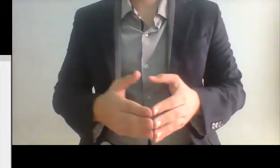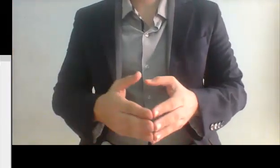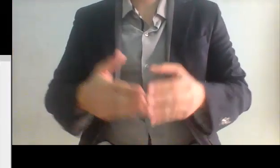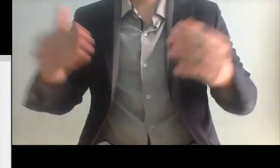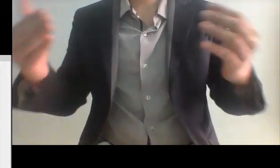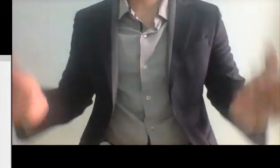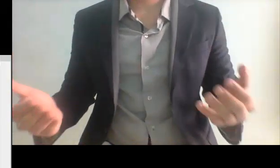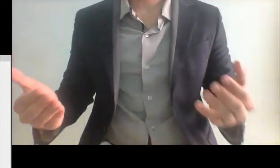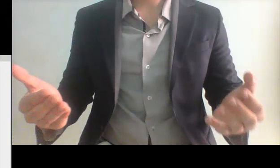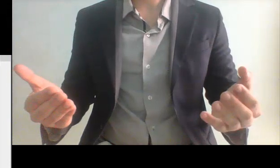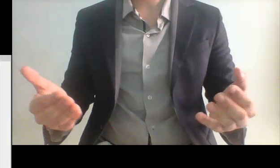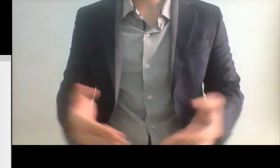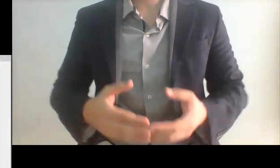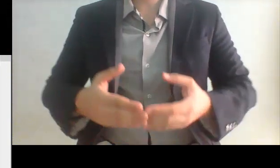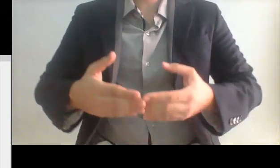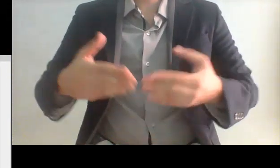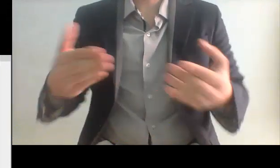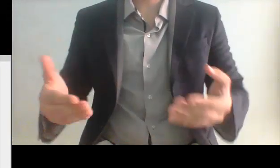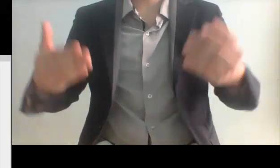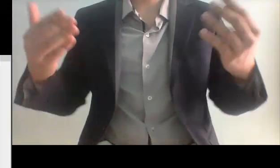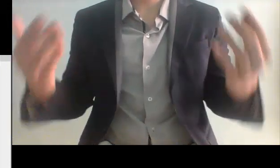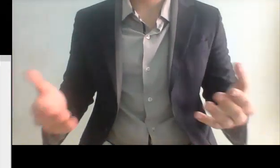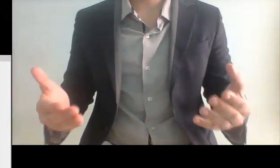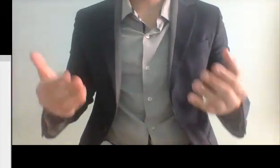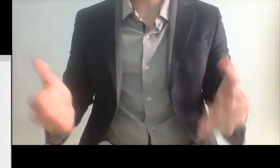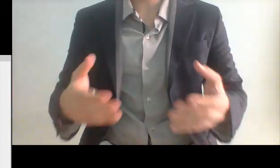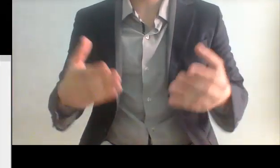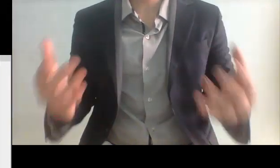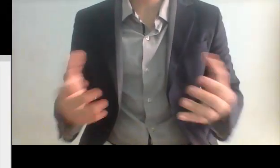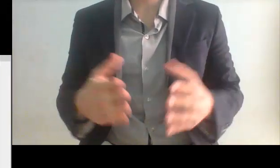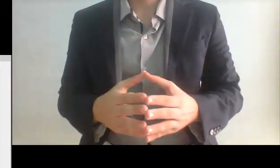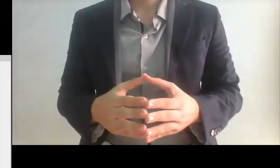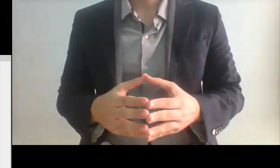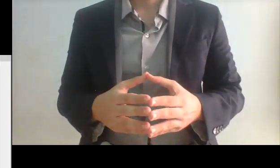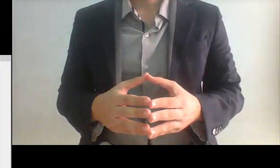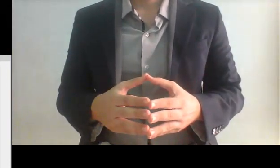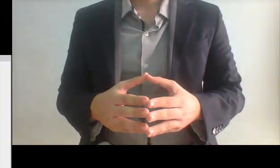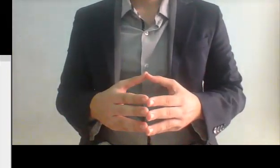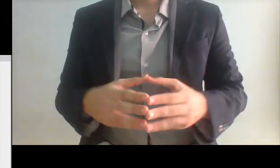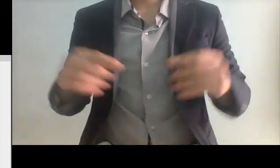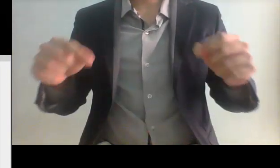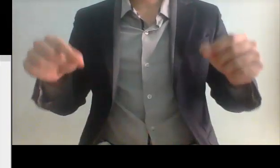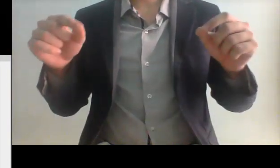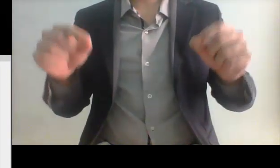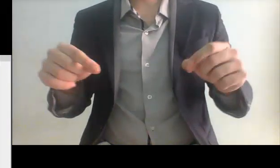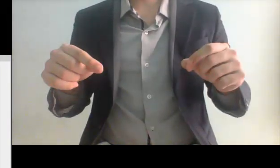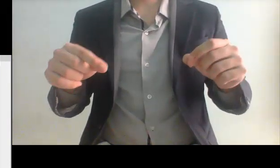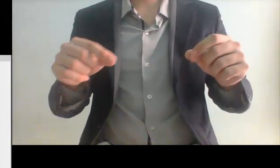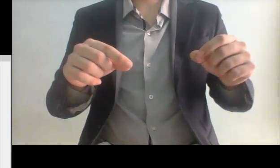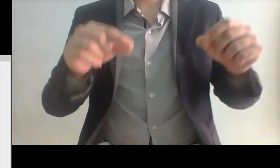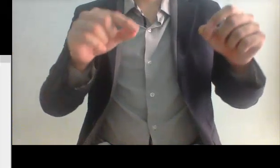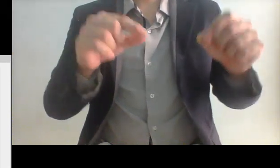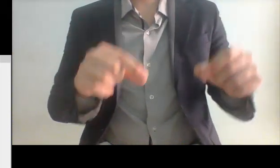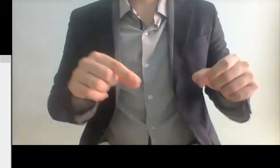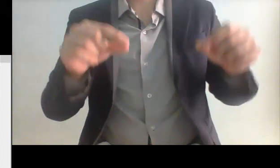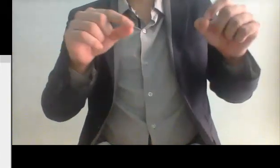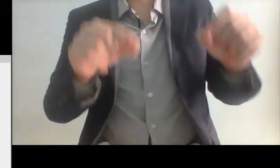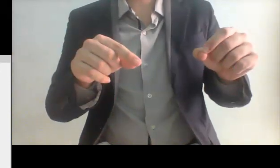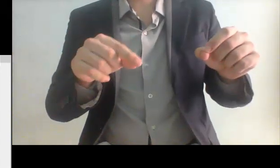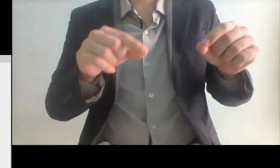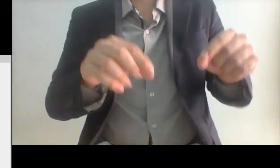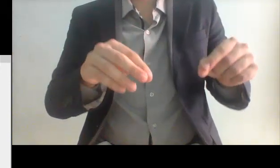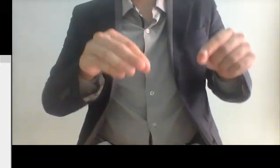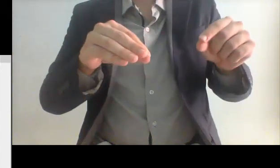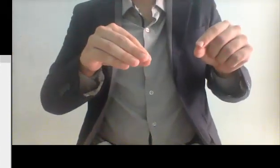probablemente el Interpol en ese momento se va a girar órdenes de aprehensión para que sea detenida porque este personaje fue uno de los personajes